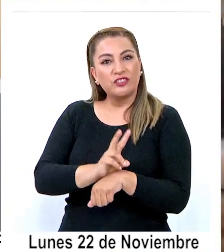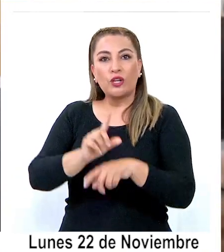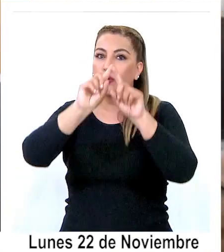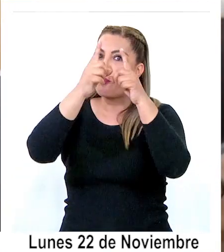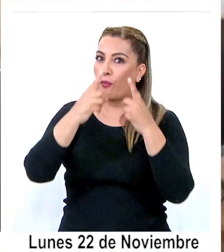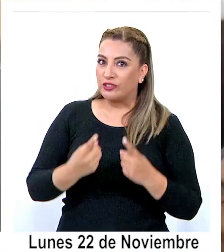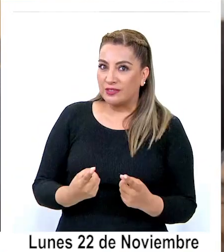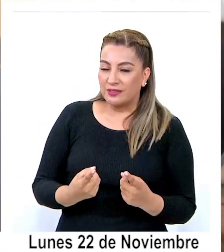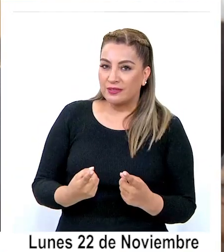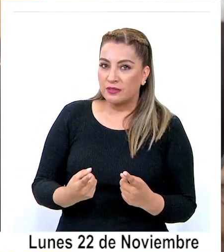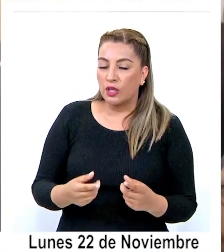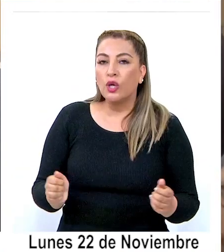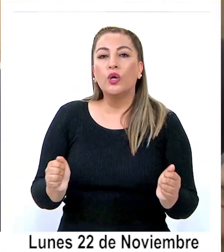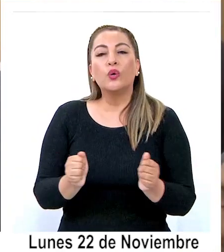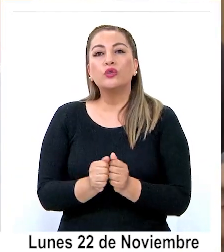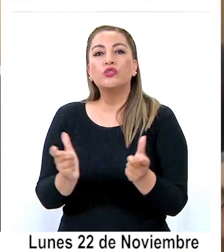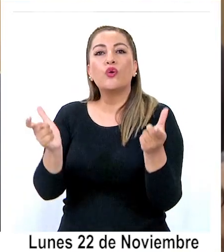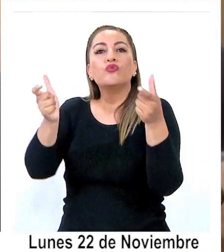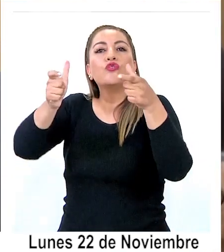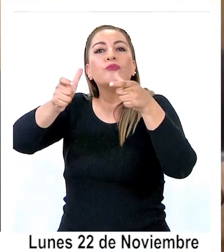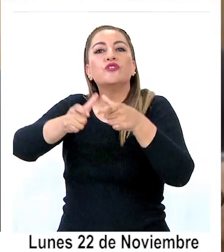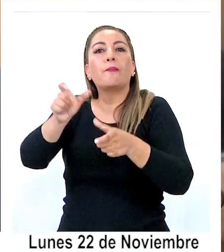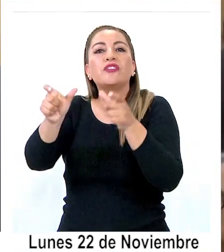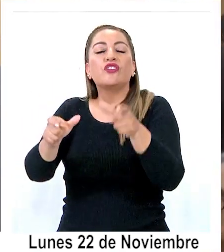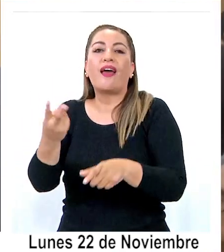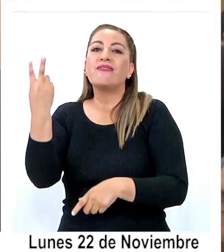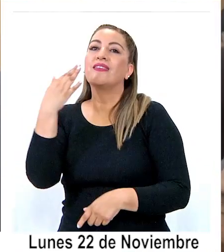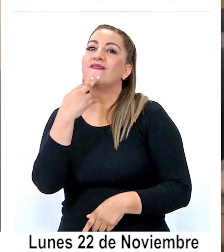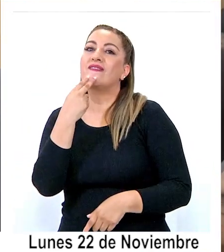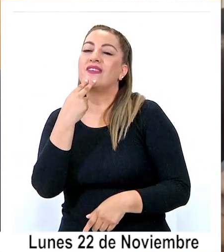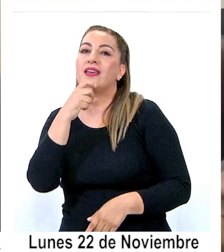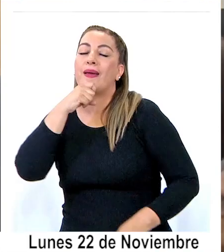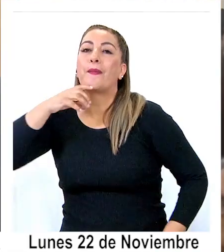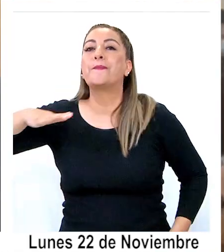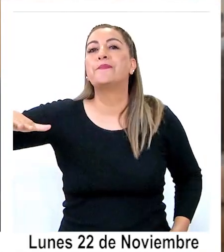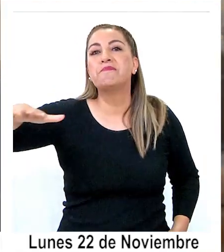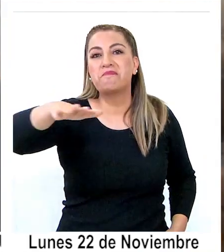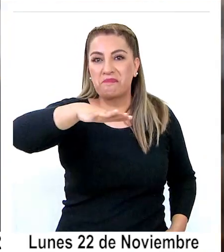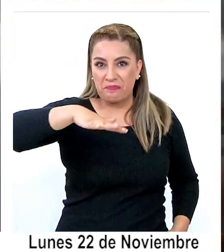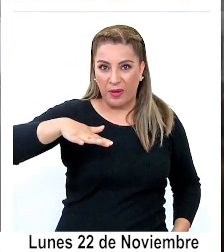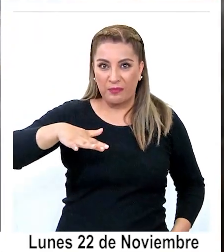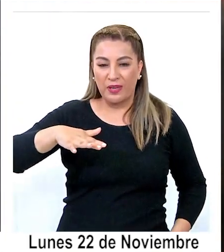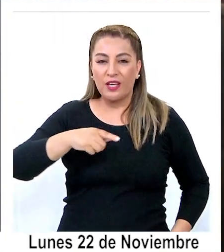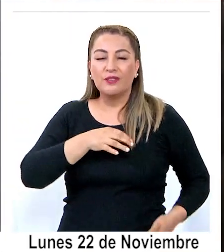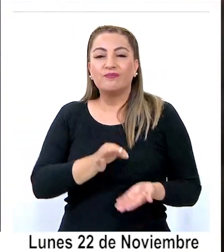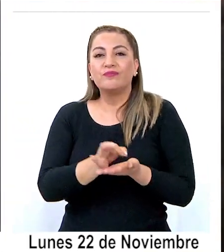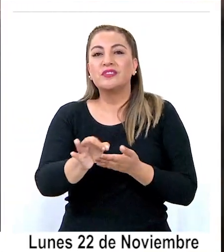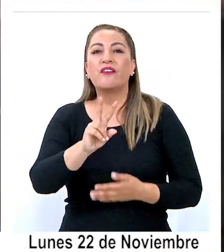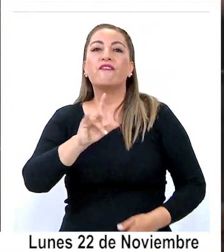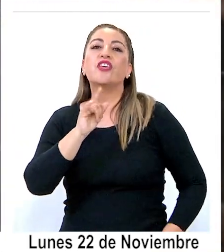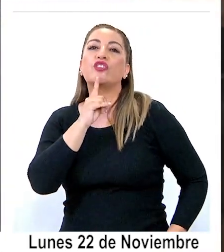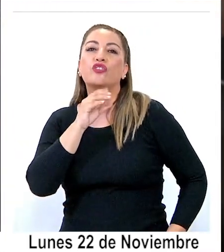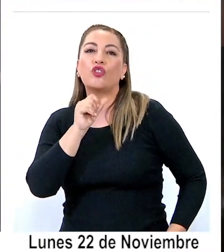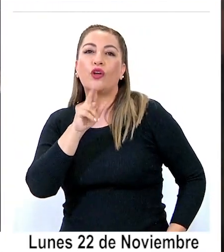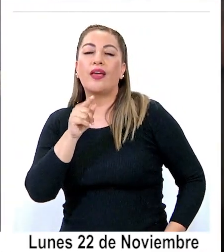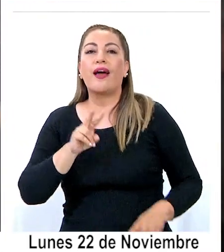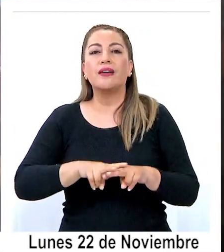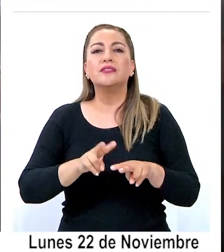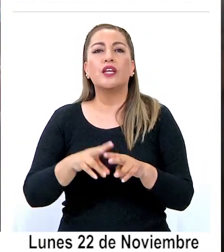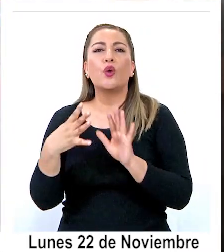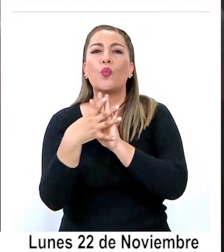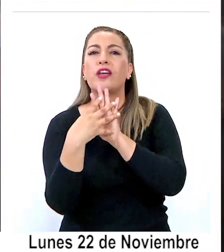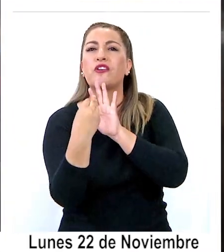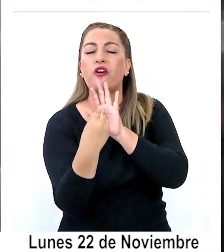Musicales y junto a una comisión de pampinos, casi todos de oficina salitrera Victoria, quisimos emular lo que